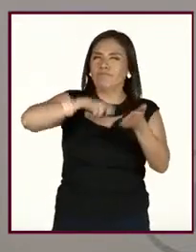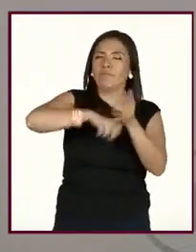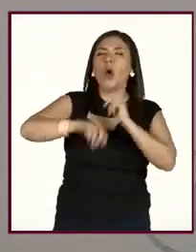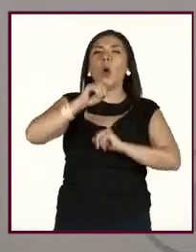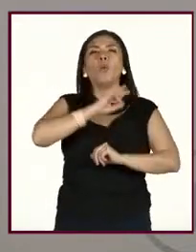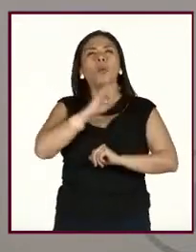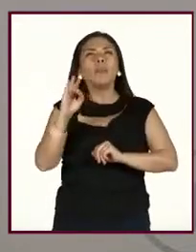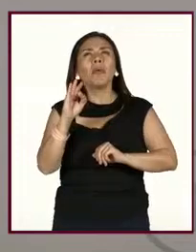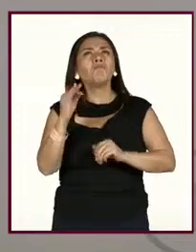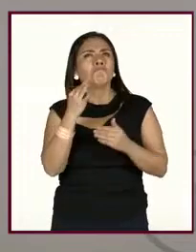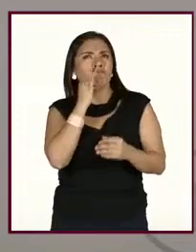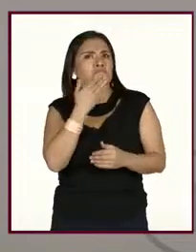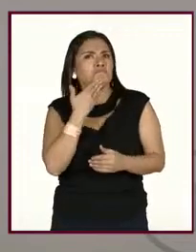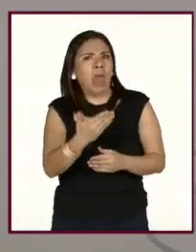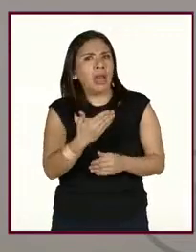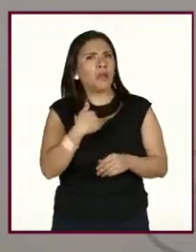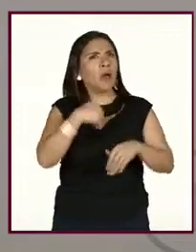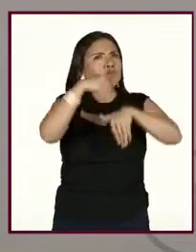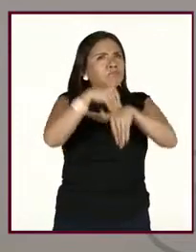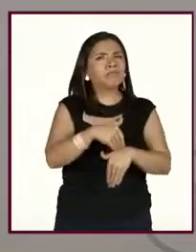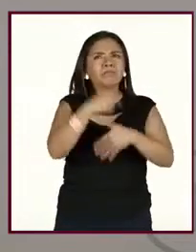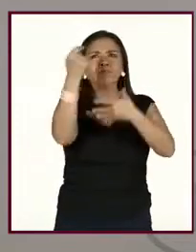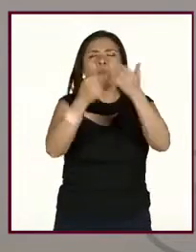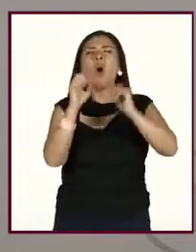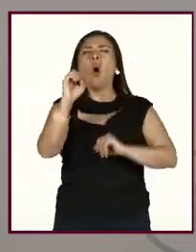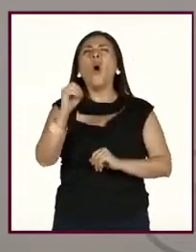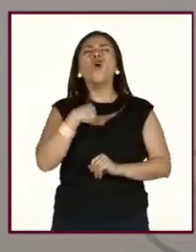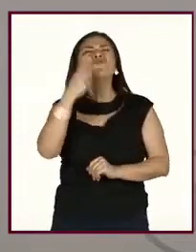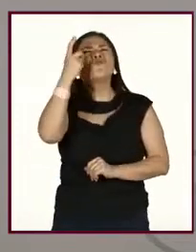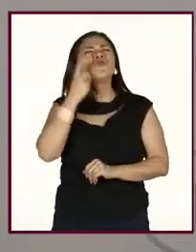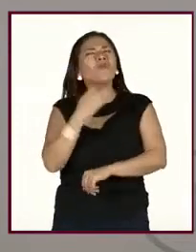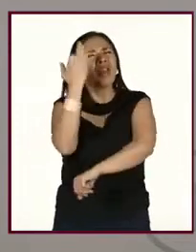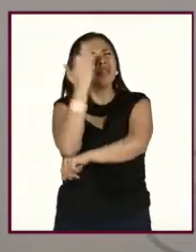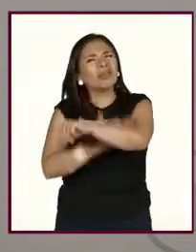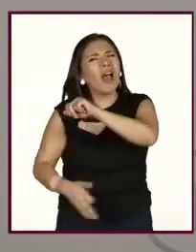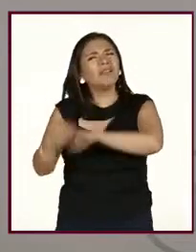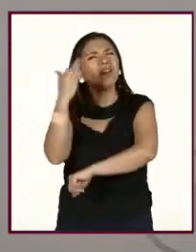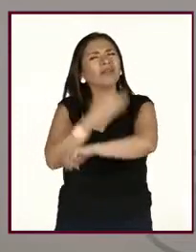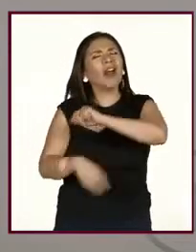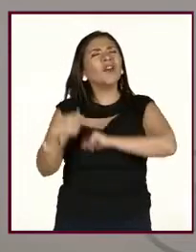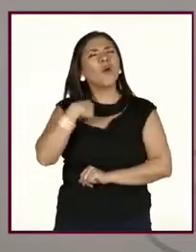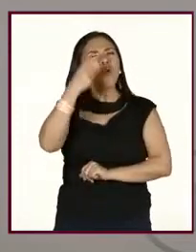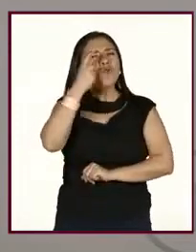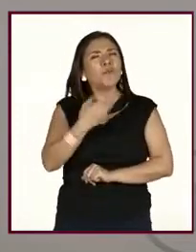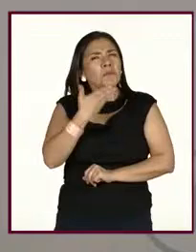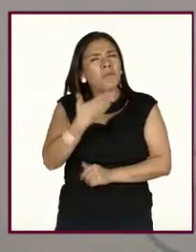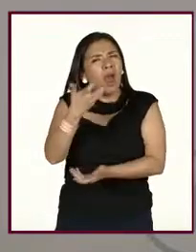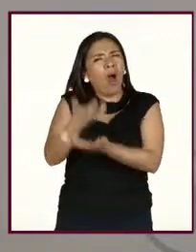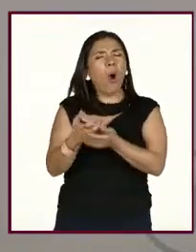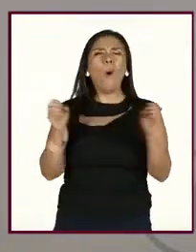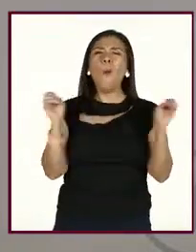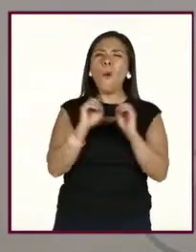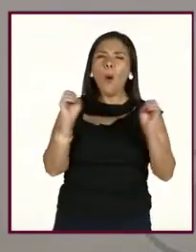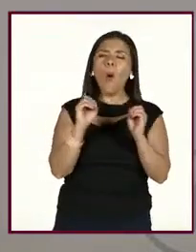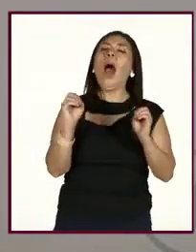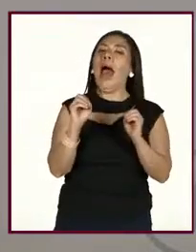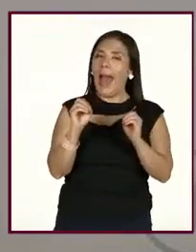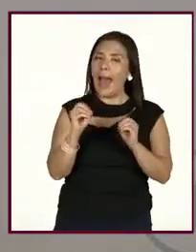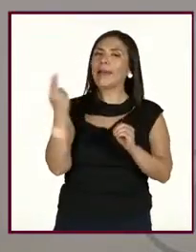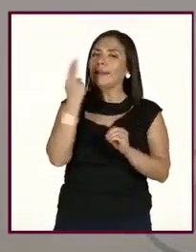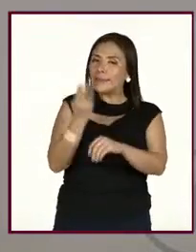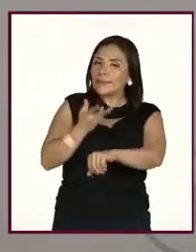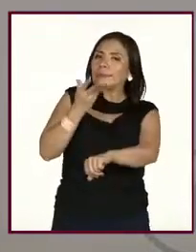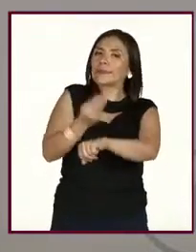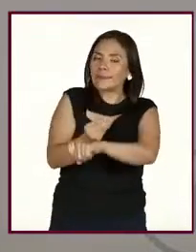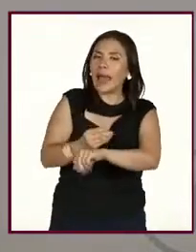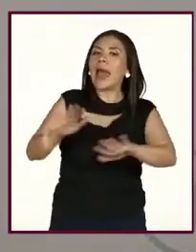pues, lo modificamos. O, por ejemplo, es que me desvelo y no he dormido como mis horas, ¿no? Entonces, a lo mejor, bueno, pues,